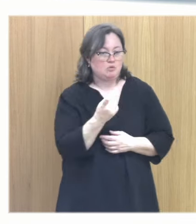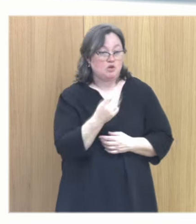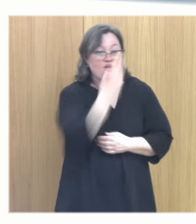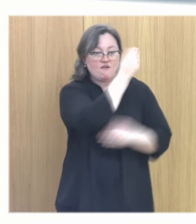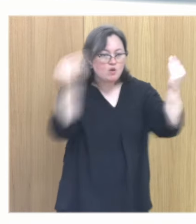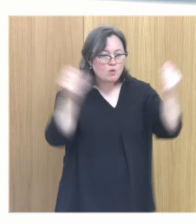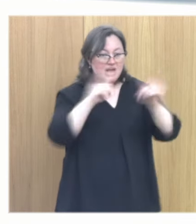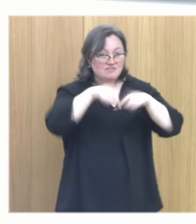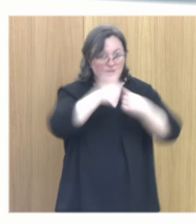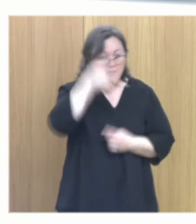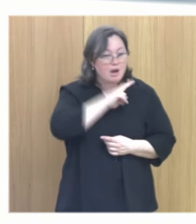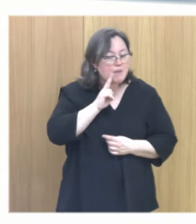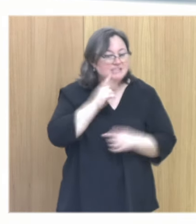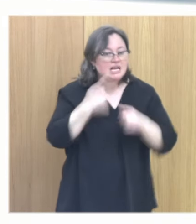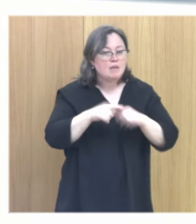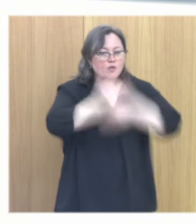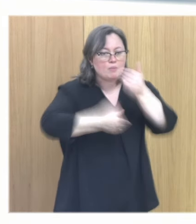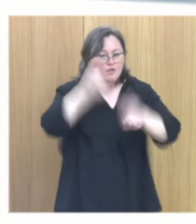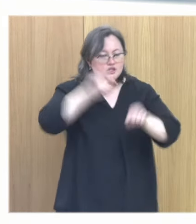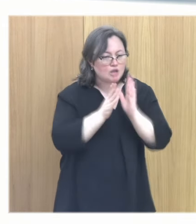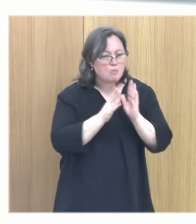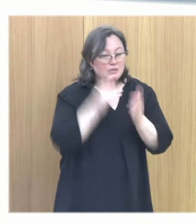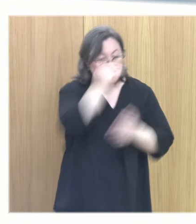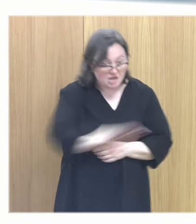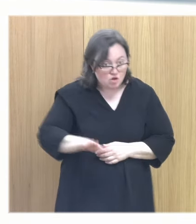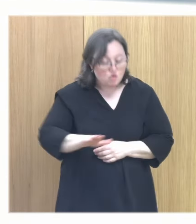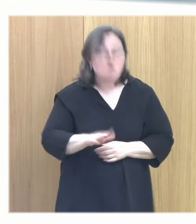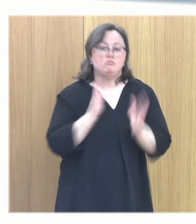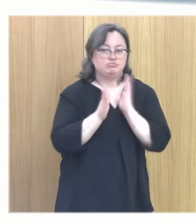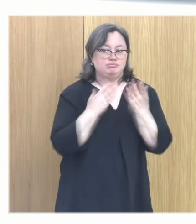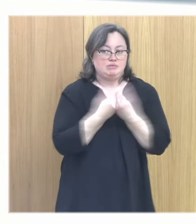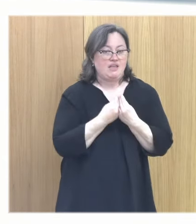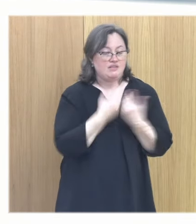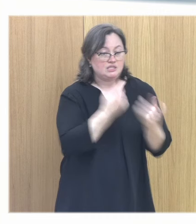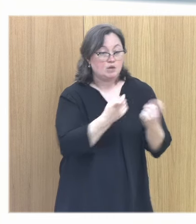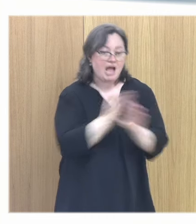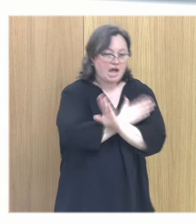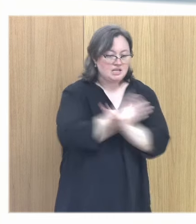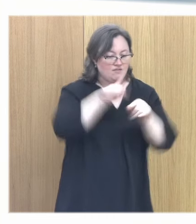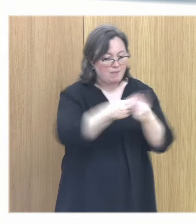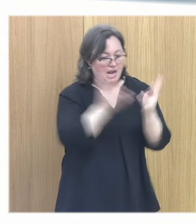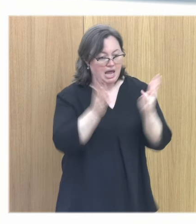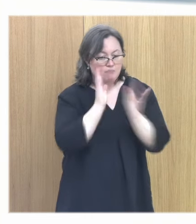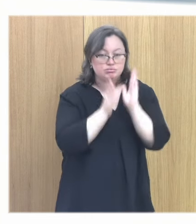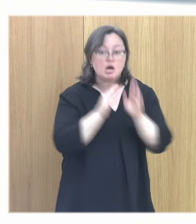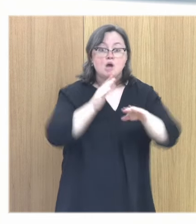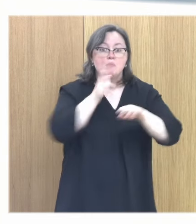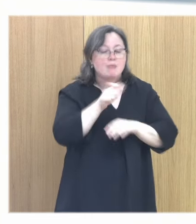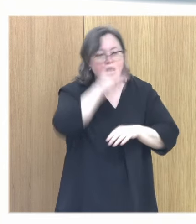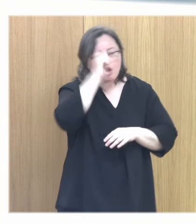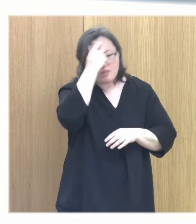figuras parentales como elementos del proceso psicoterapéutico de ese niño y para eso habrá que trabajar con ellos la culpa